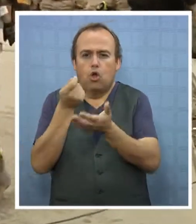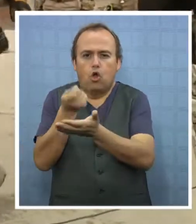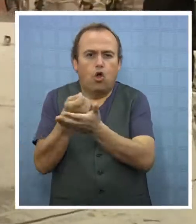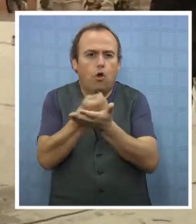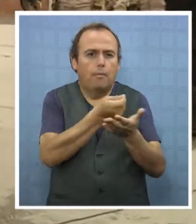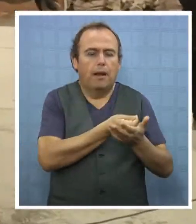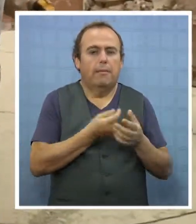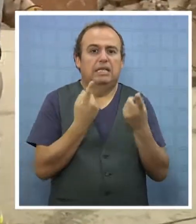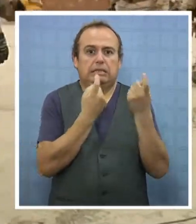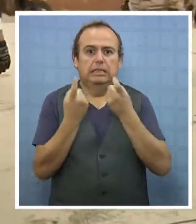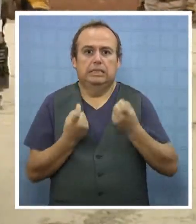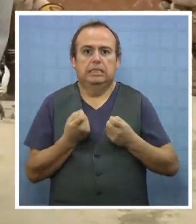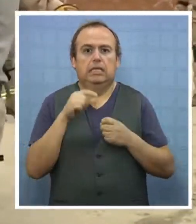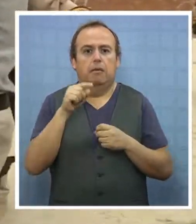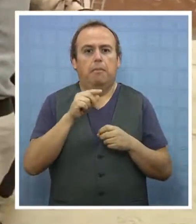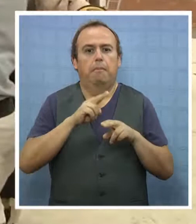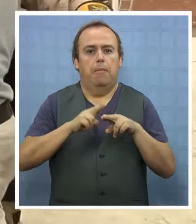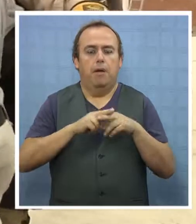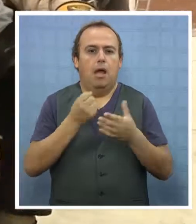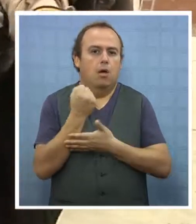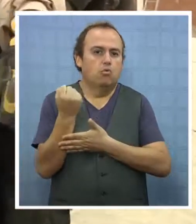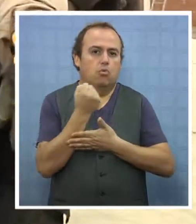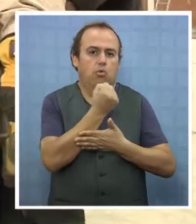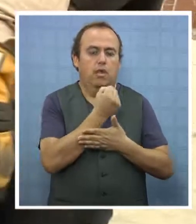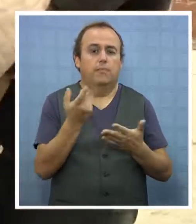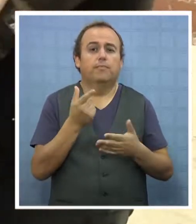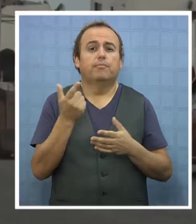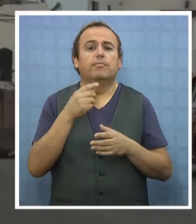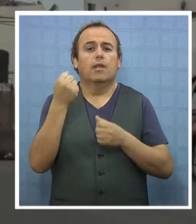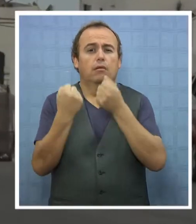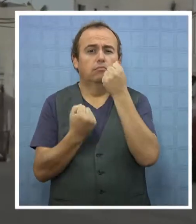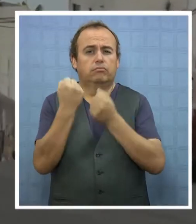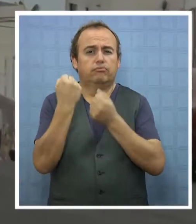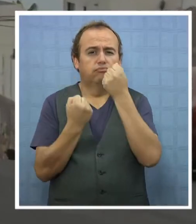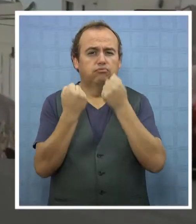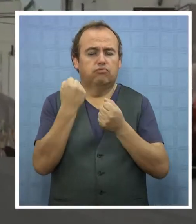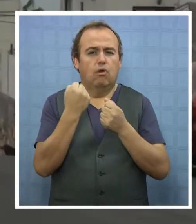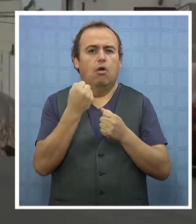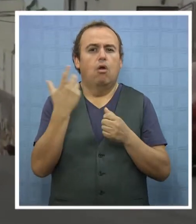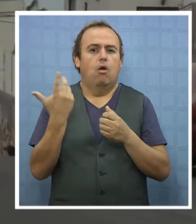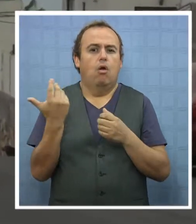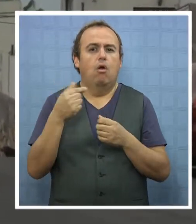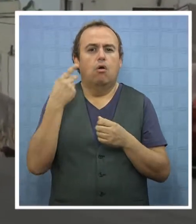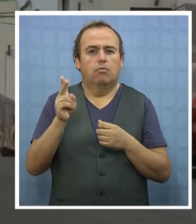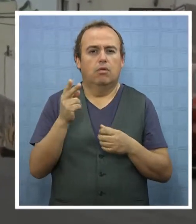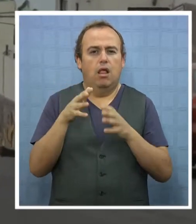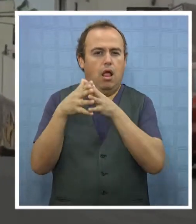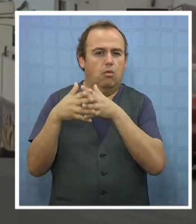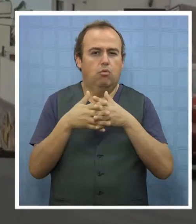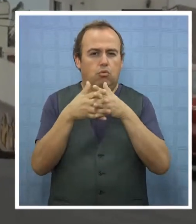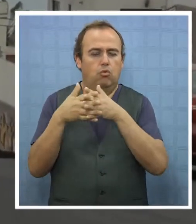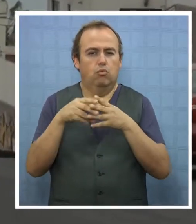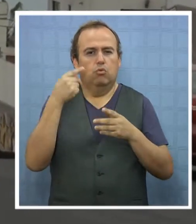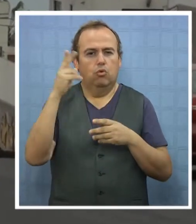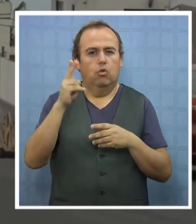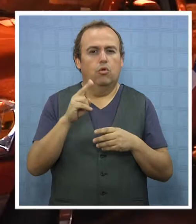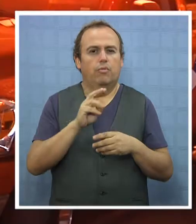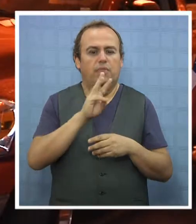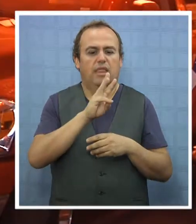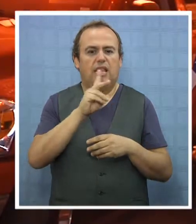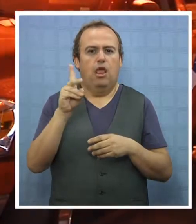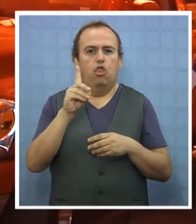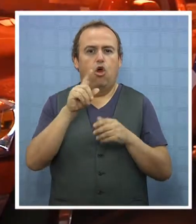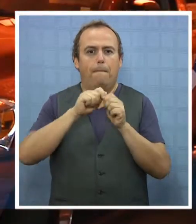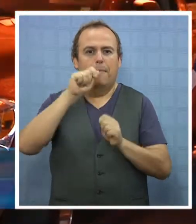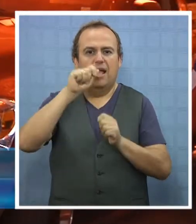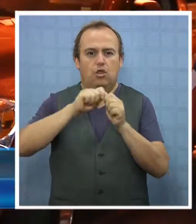elementos necesarios para este fin. Tenemos el carro de la séptima compañía, un carro articulado americano, Bronto, que tiene 32 metros de